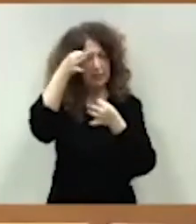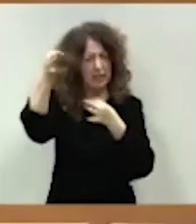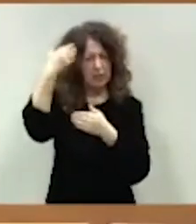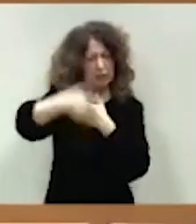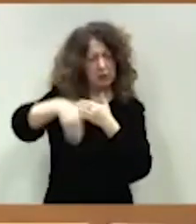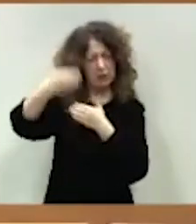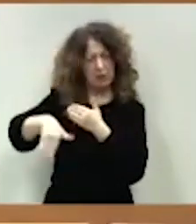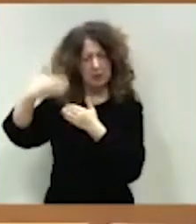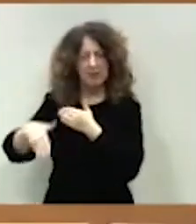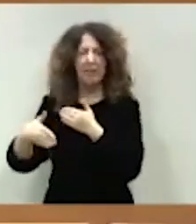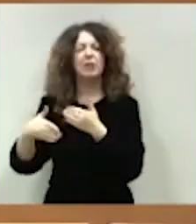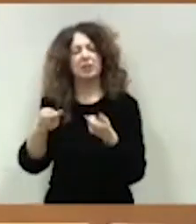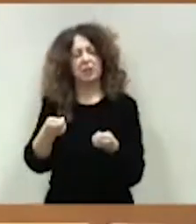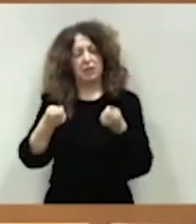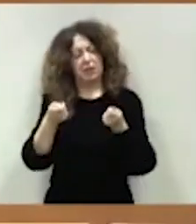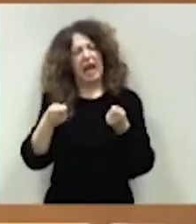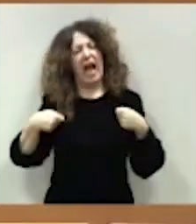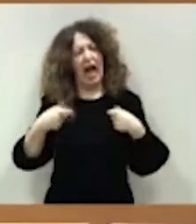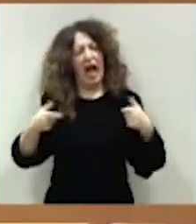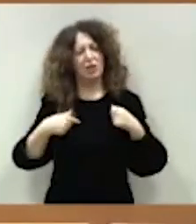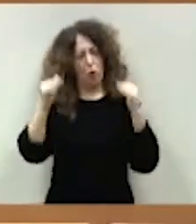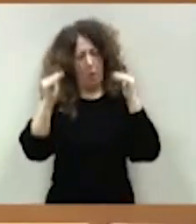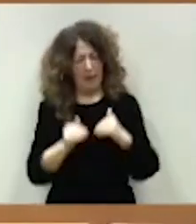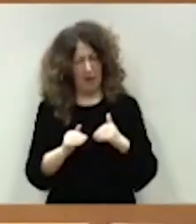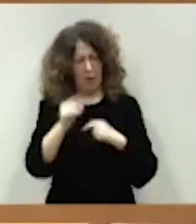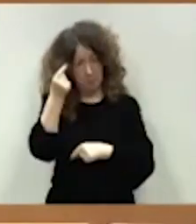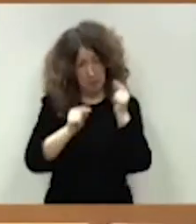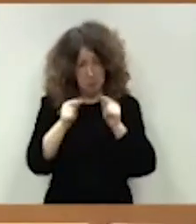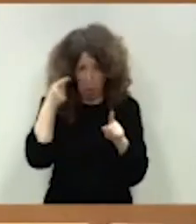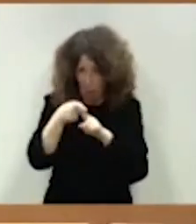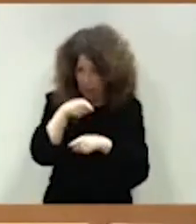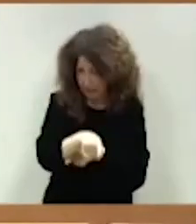políticas de contención del gasto presupuestario?